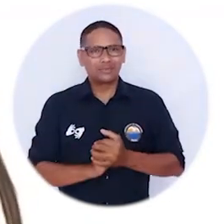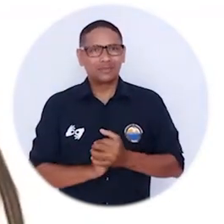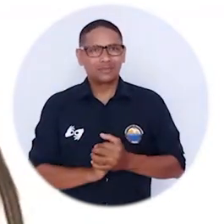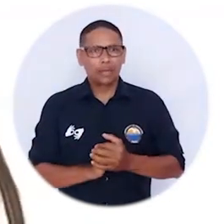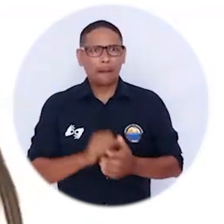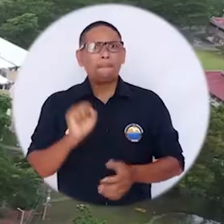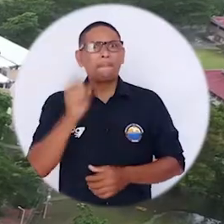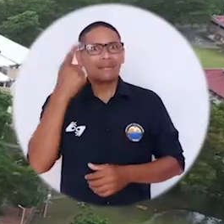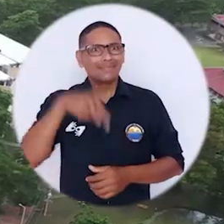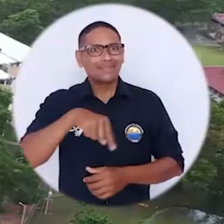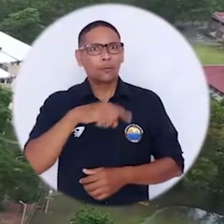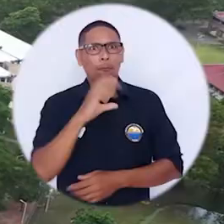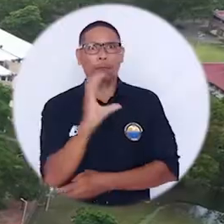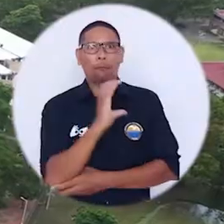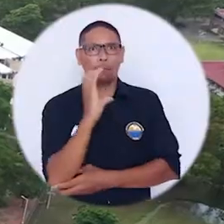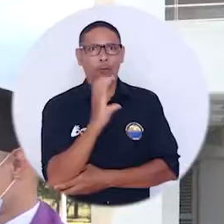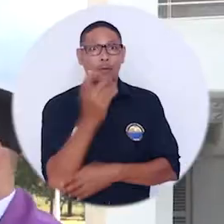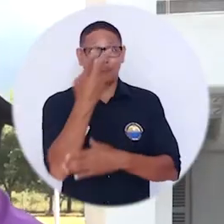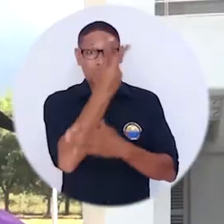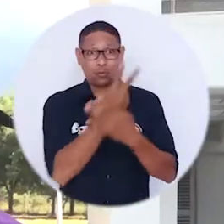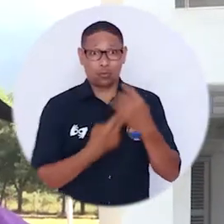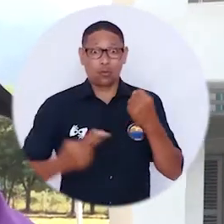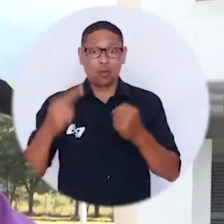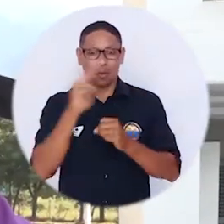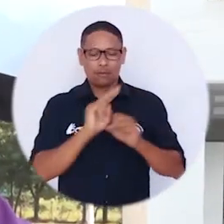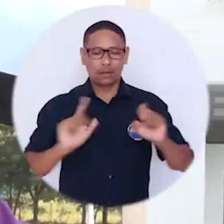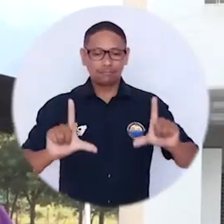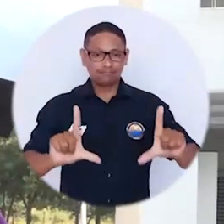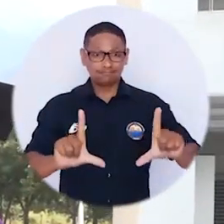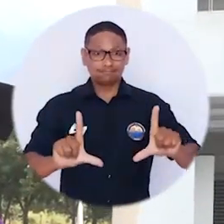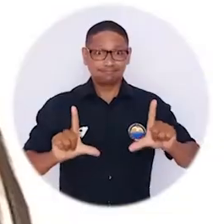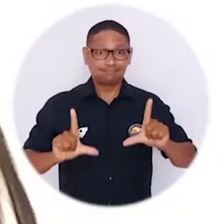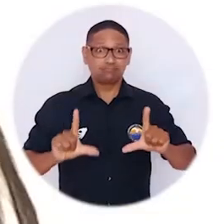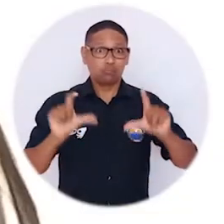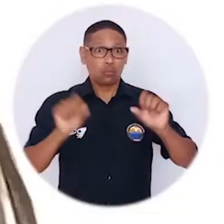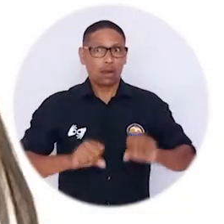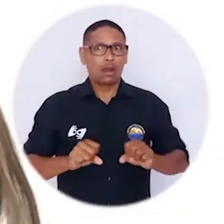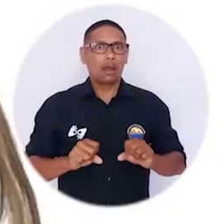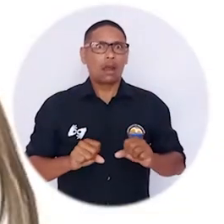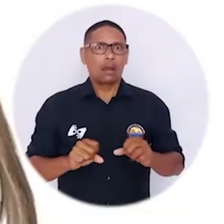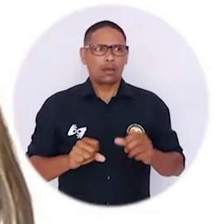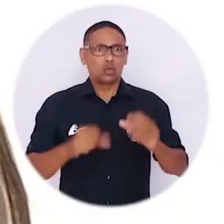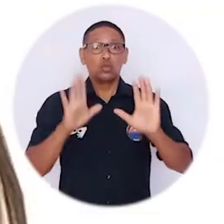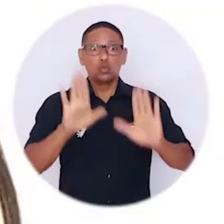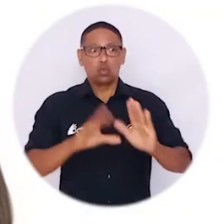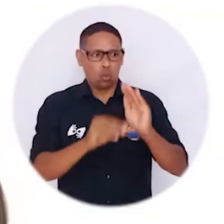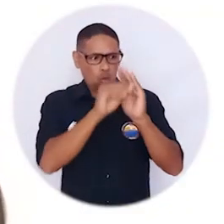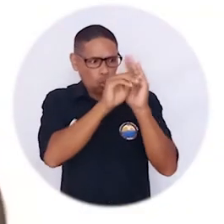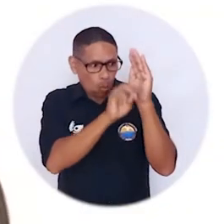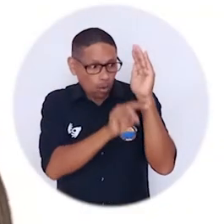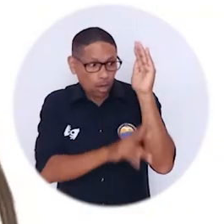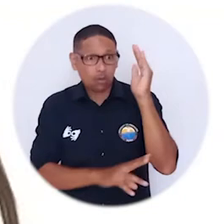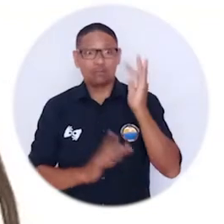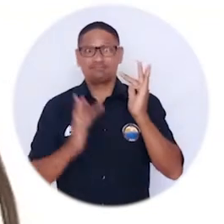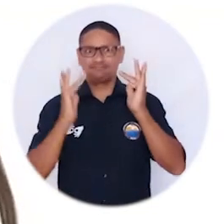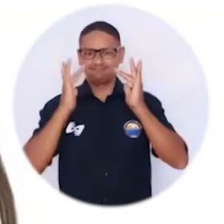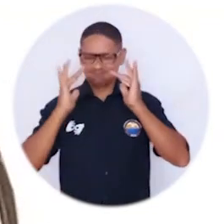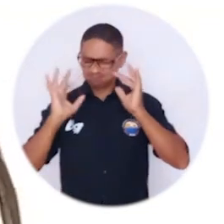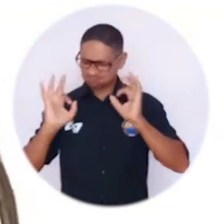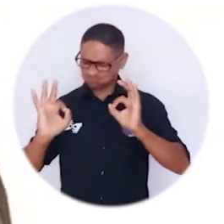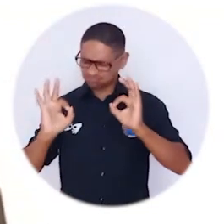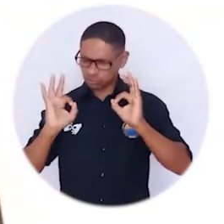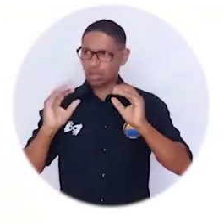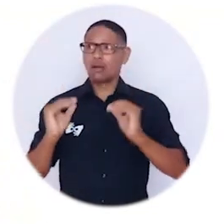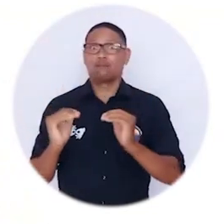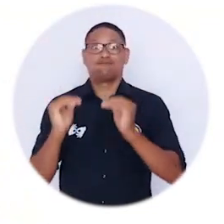universidad con una doble titulación, con una movilidad como esta, con un currículo impecable, con un